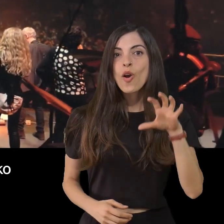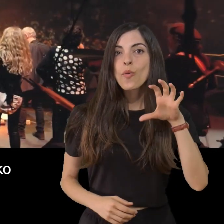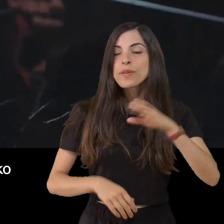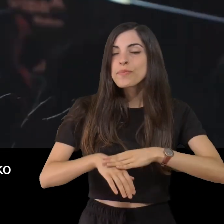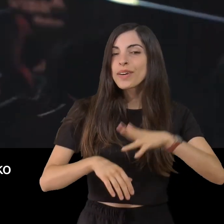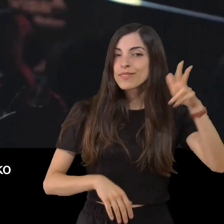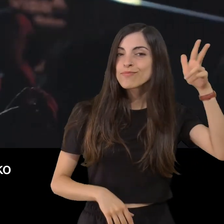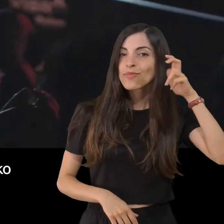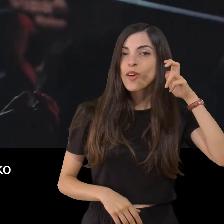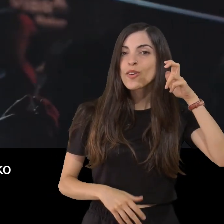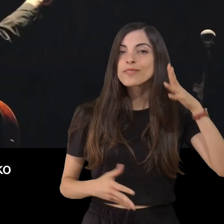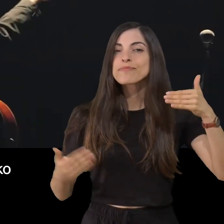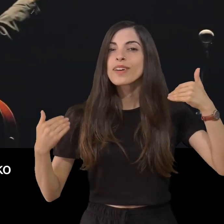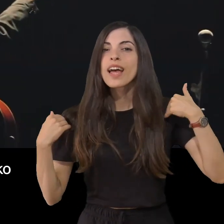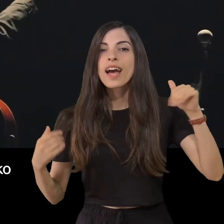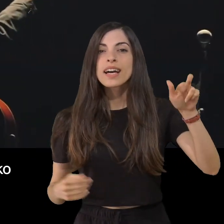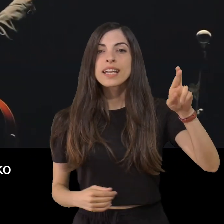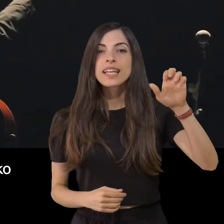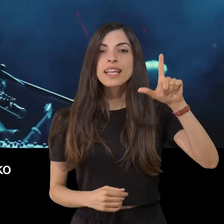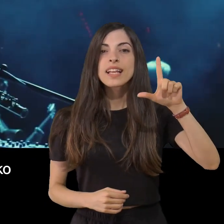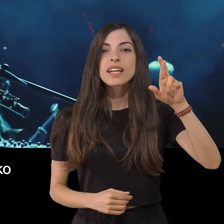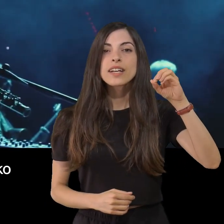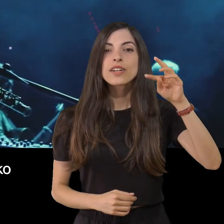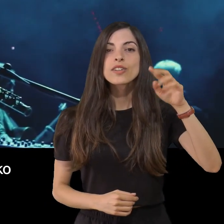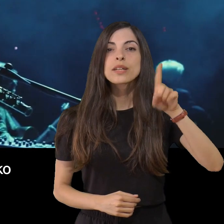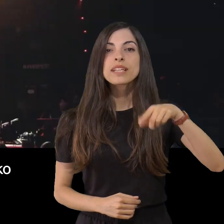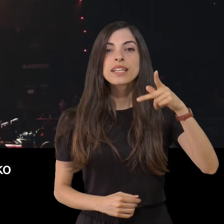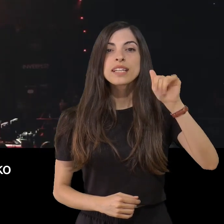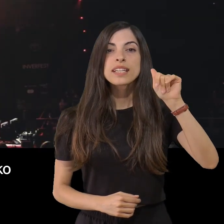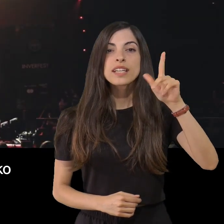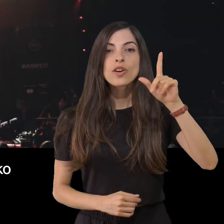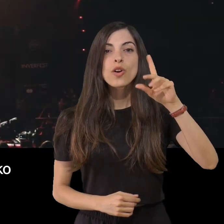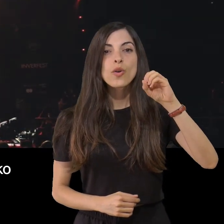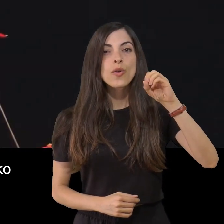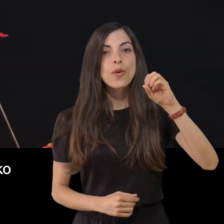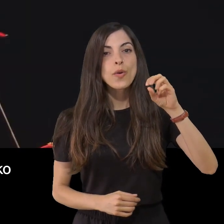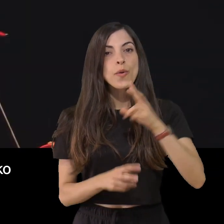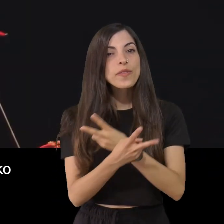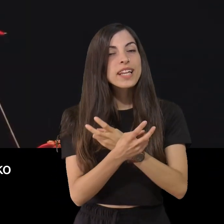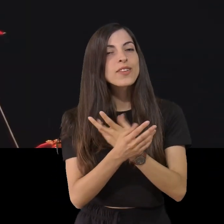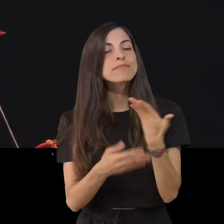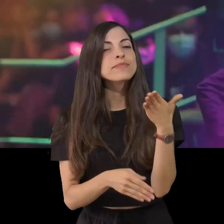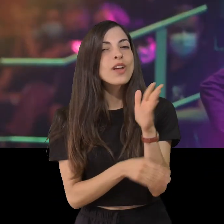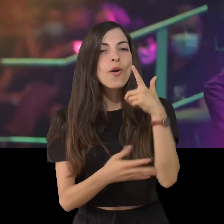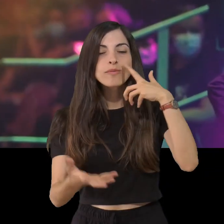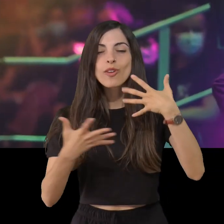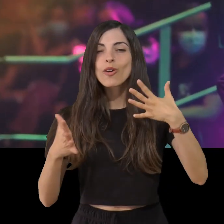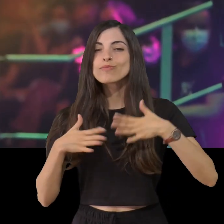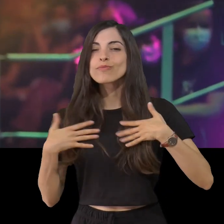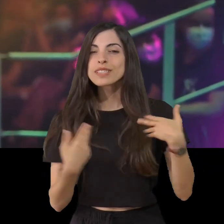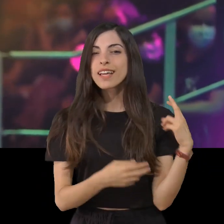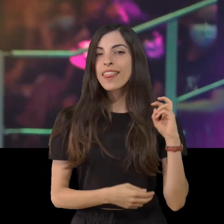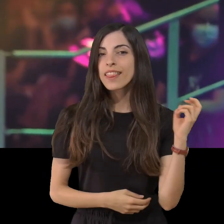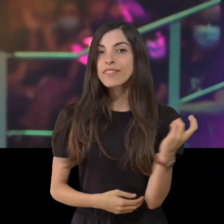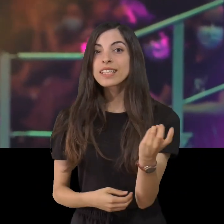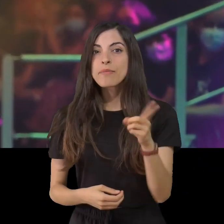Un país para escucharlo, de la mano de Ariel Roth y Kiko Veneno, ofrecerá un espectáculo lleno de sorpresas con la participación de